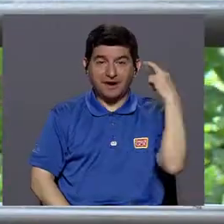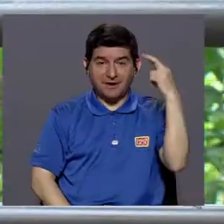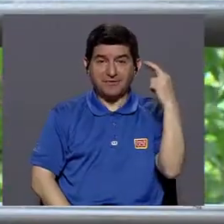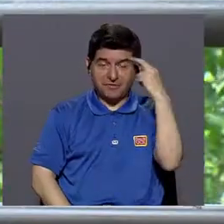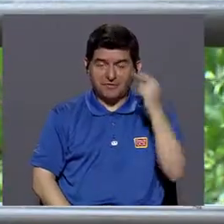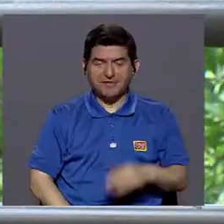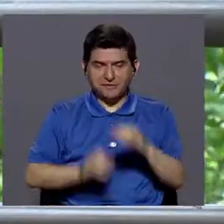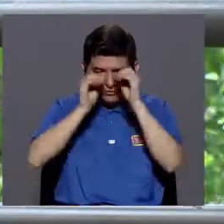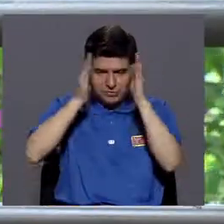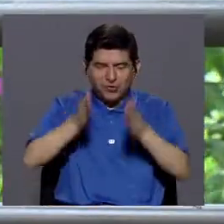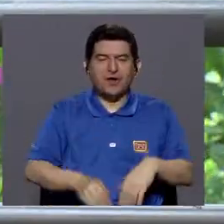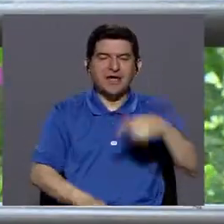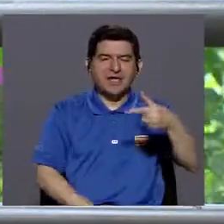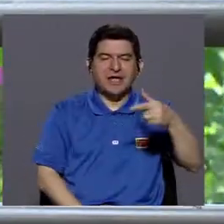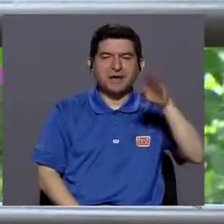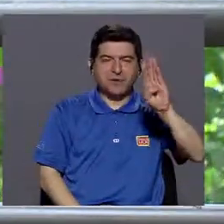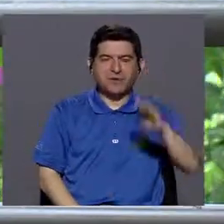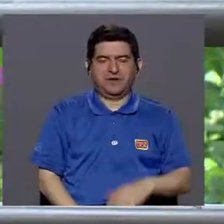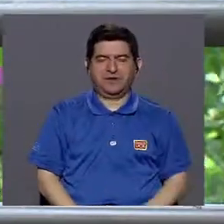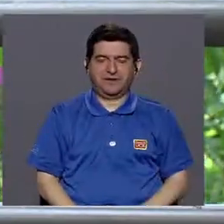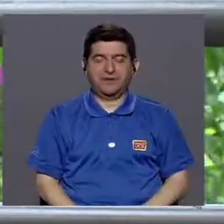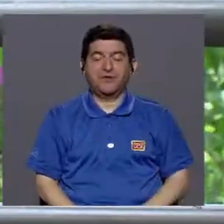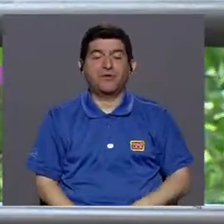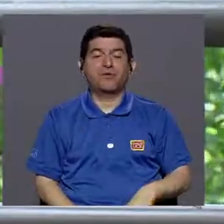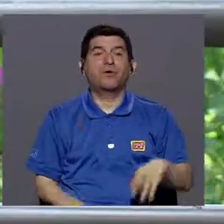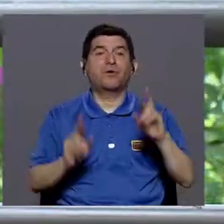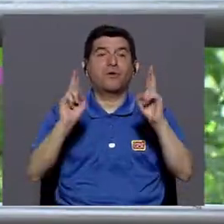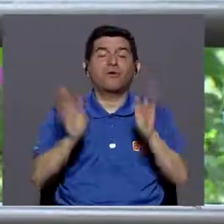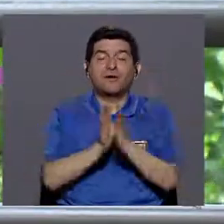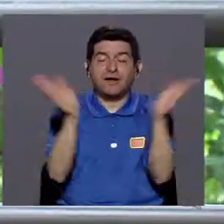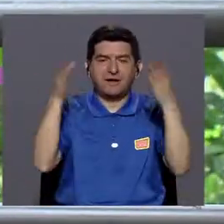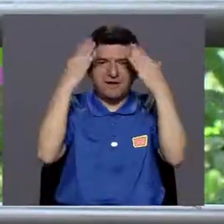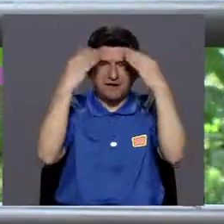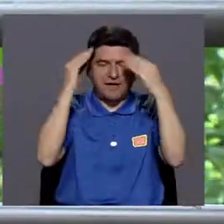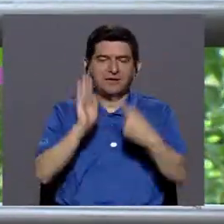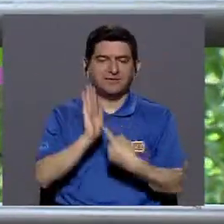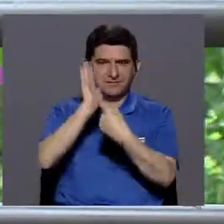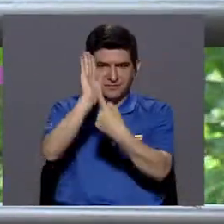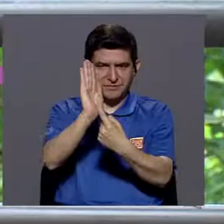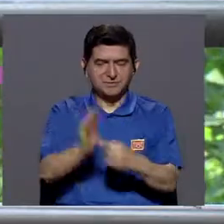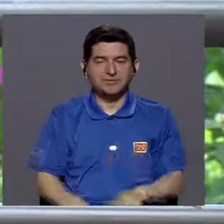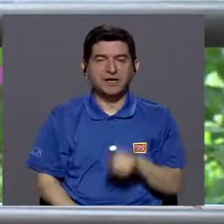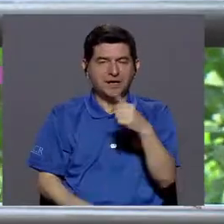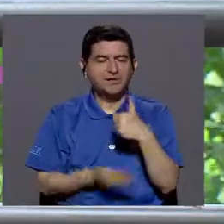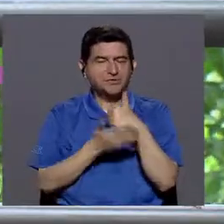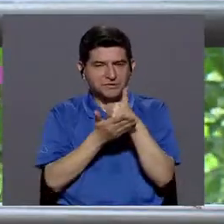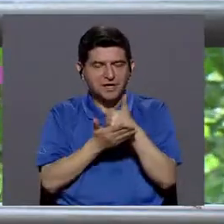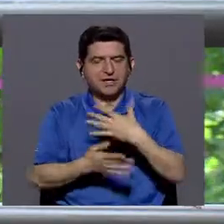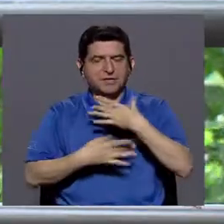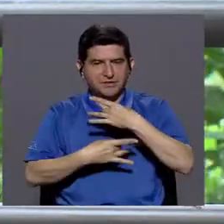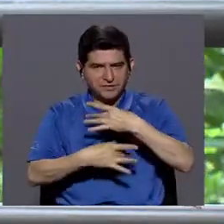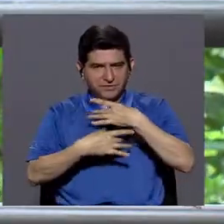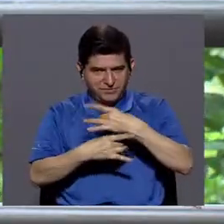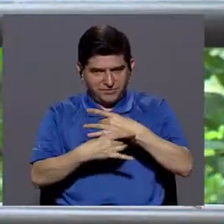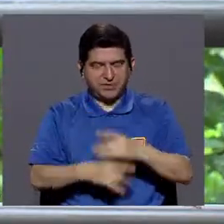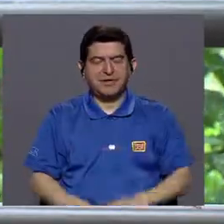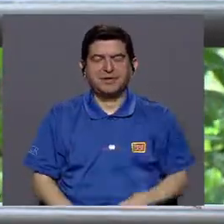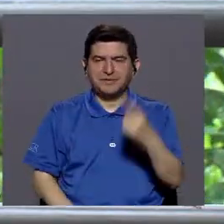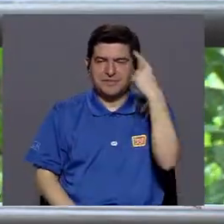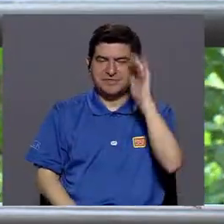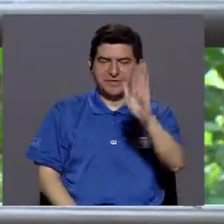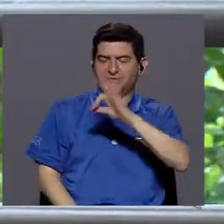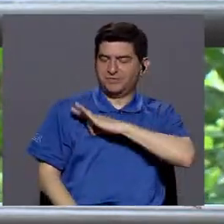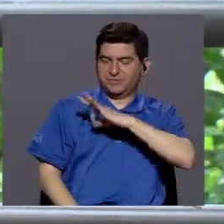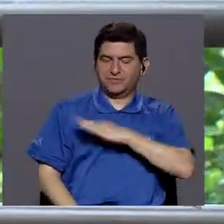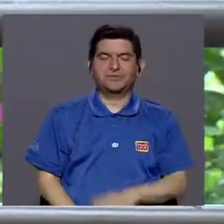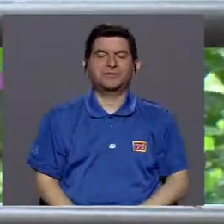Le dejamos con esta reflexión del microbiólogo Guillermo Barquero, ojalá que en general la información que le presentamos haya sido de su interés